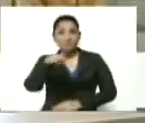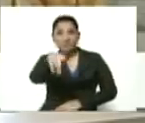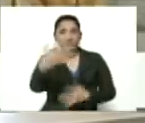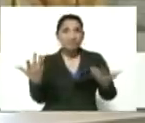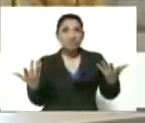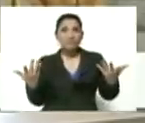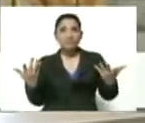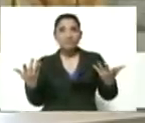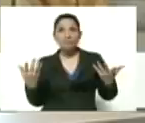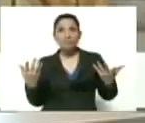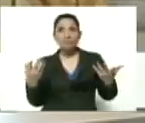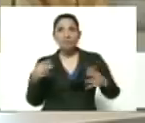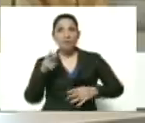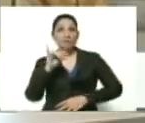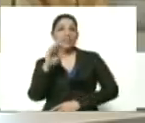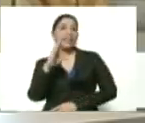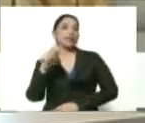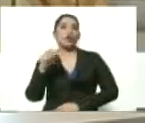Víctor dice que no.